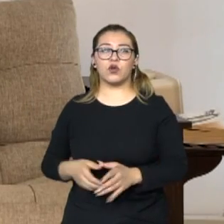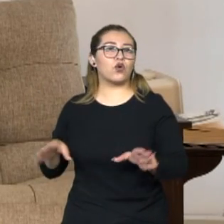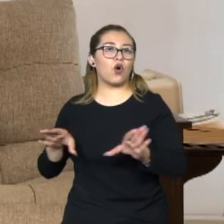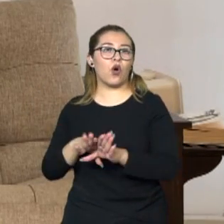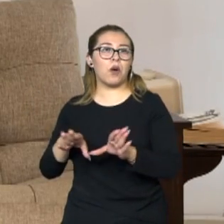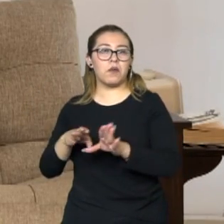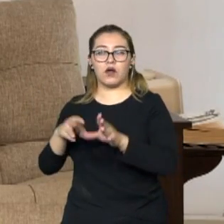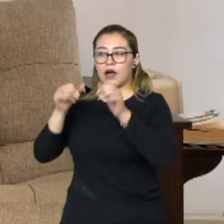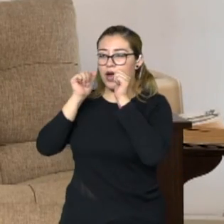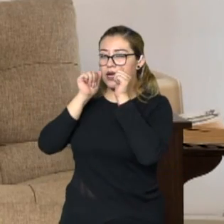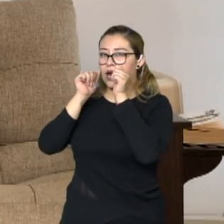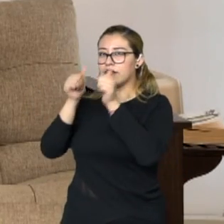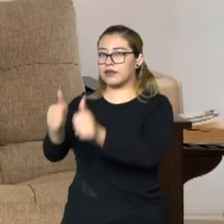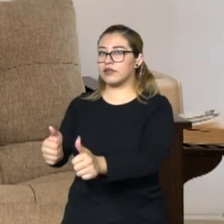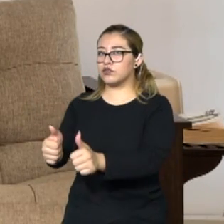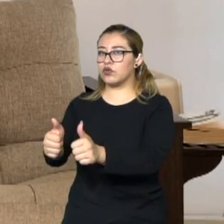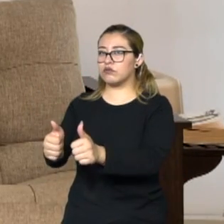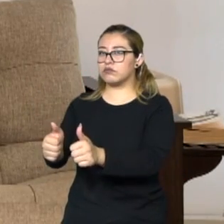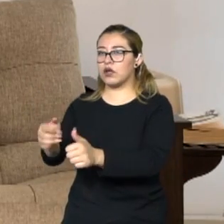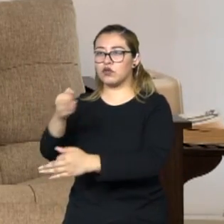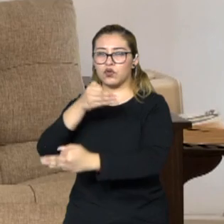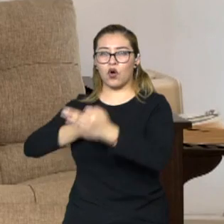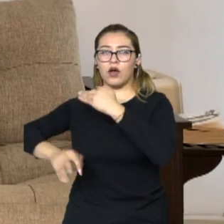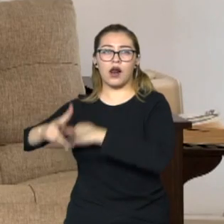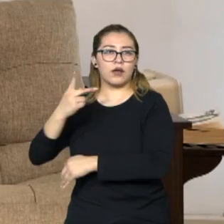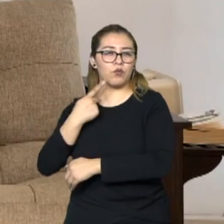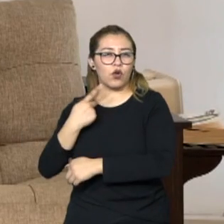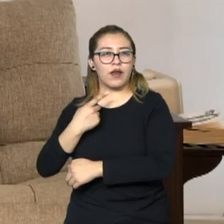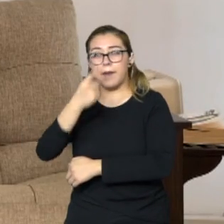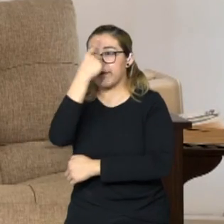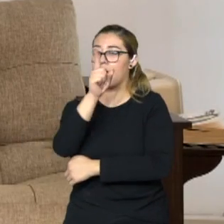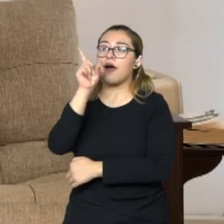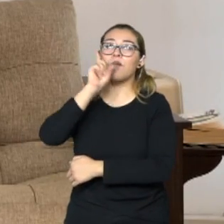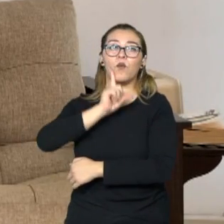sus políticas a las mujeres.